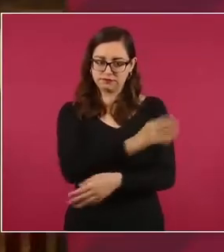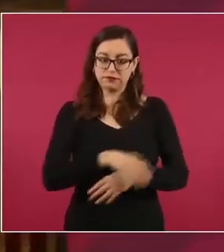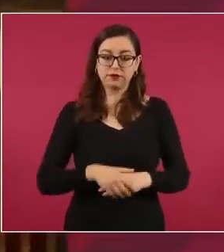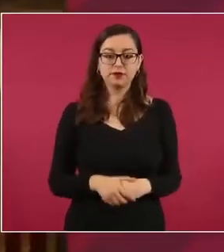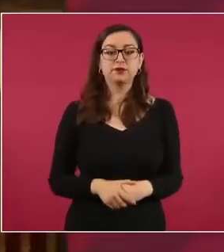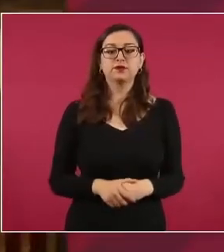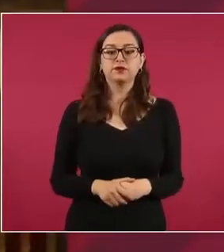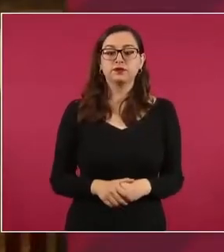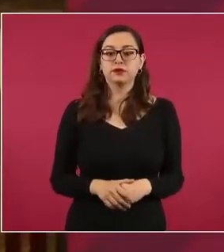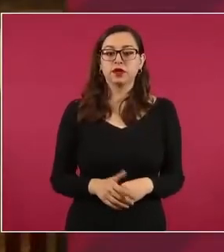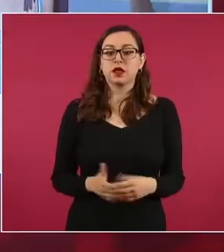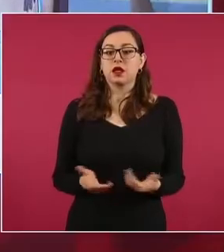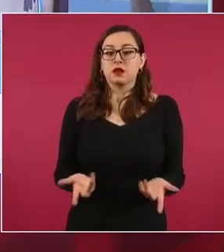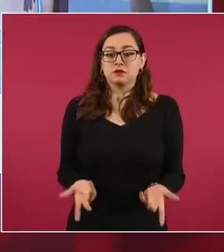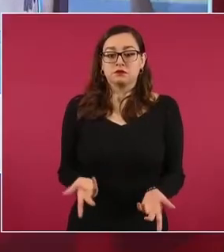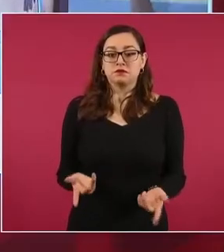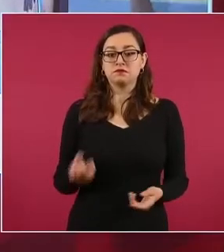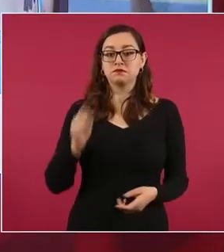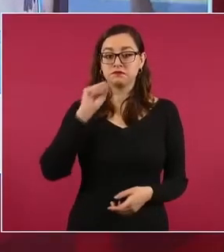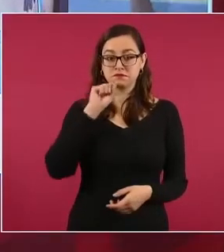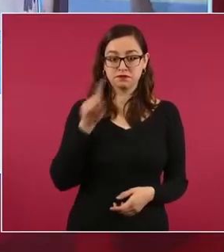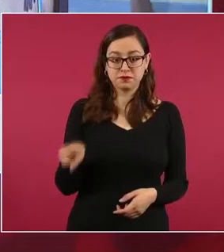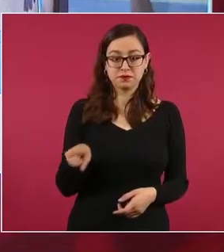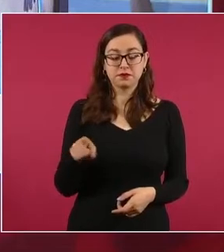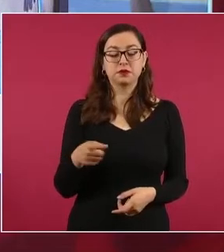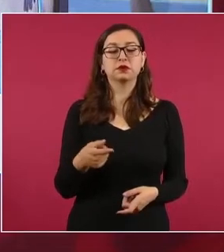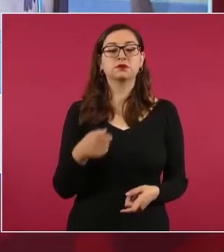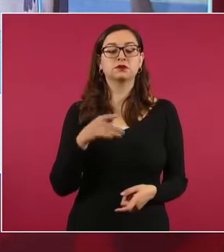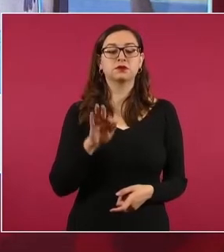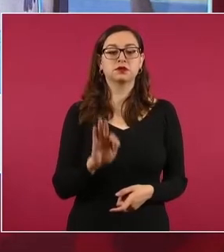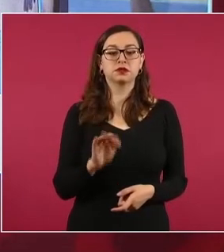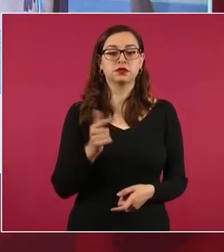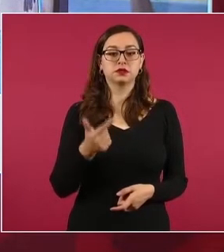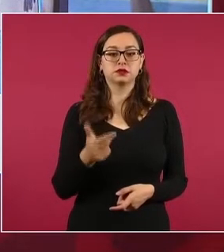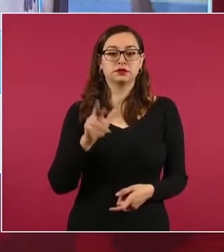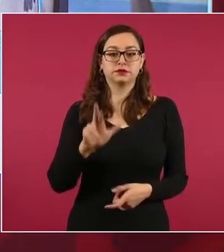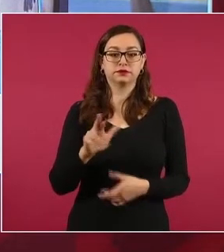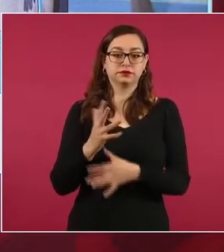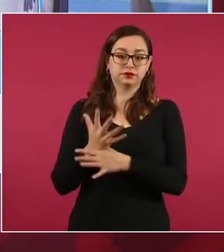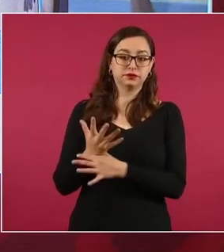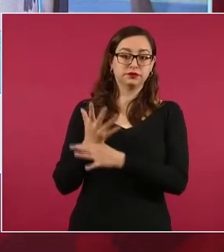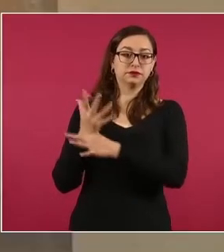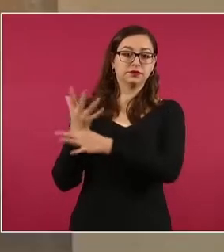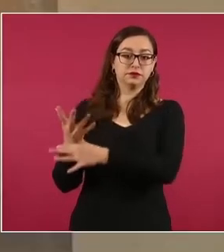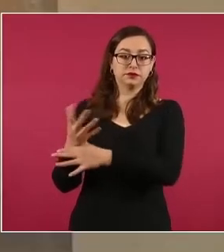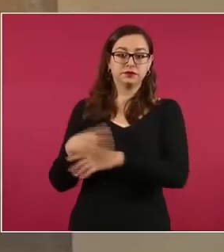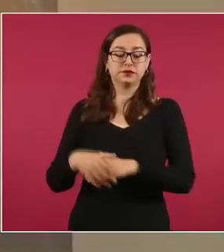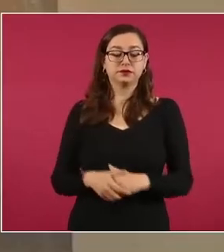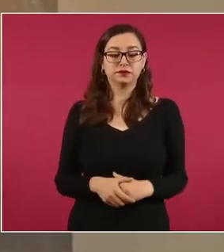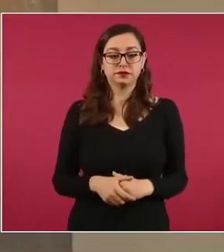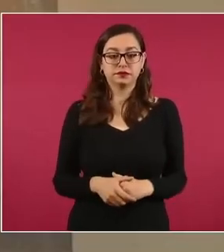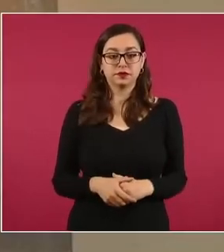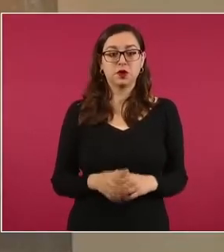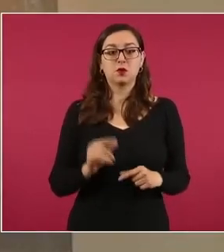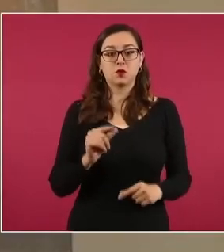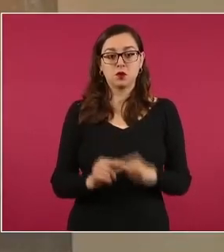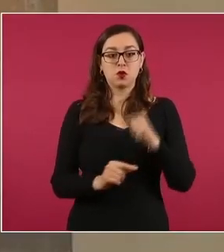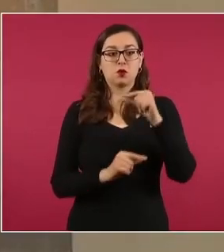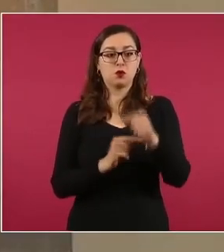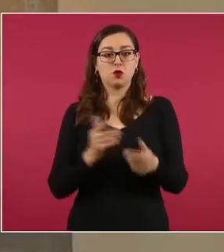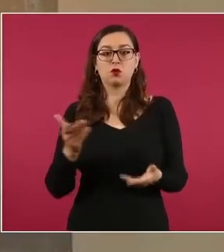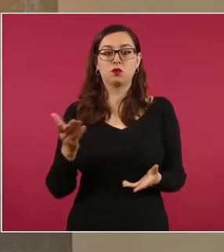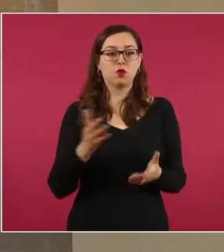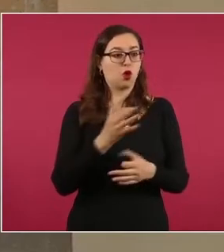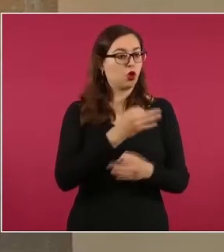propia Fiscalía nos proporcionó, nos informan que en cadena de custodia van a traer todas las documentales,